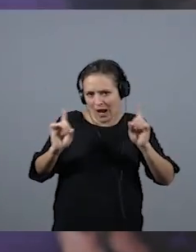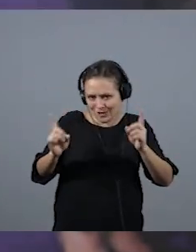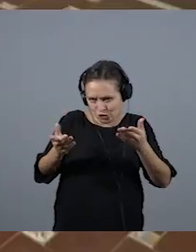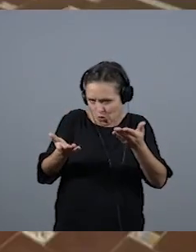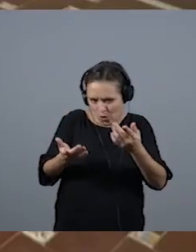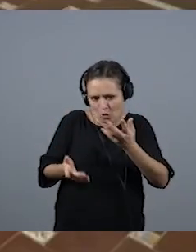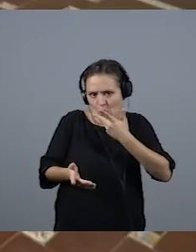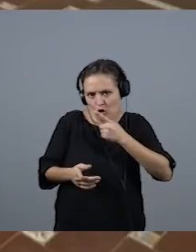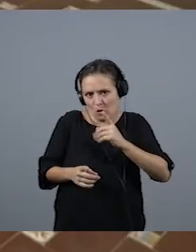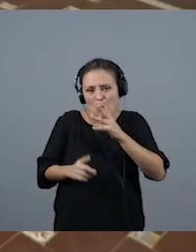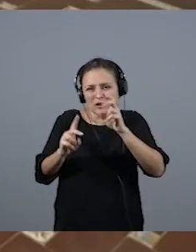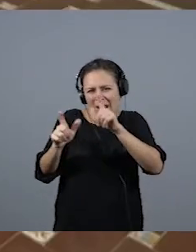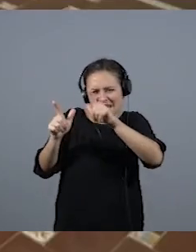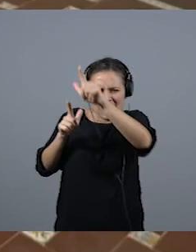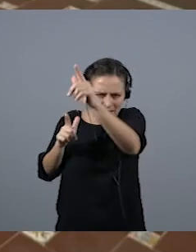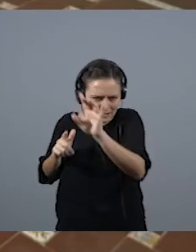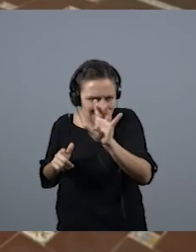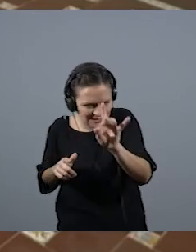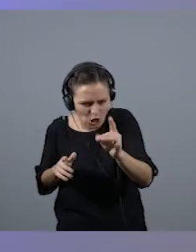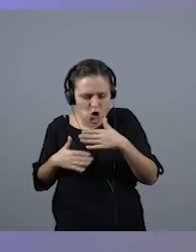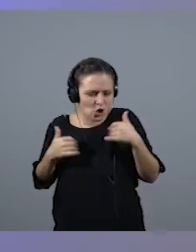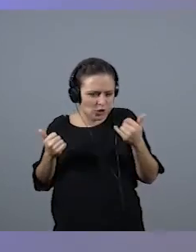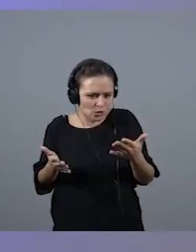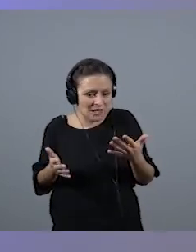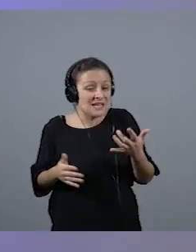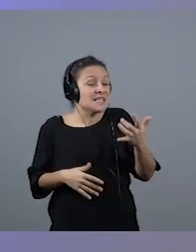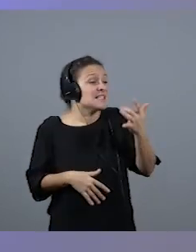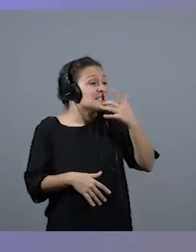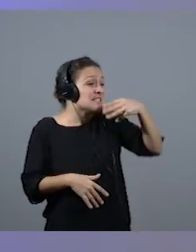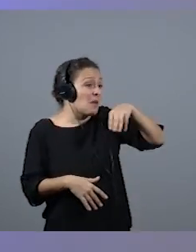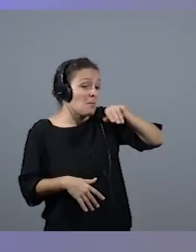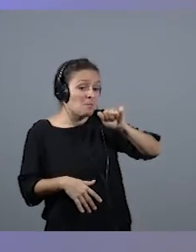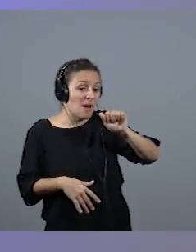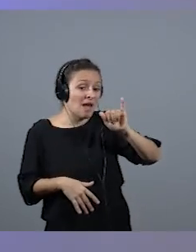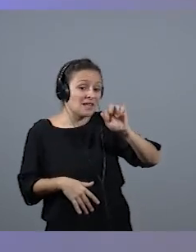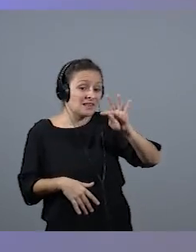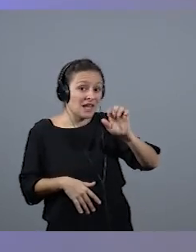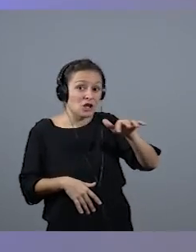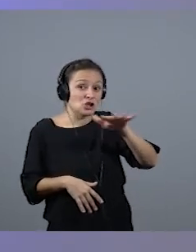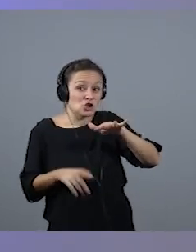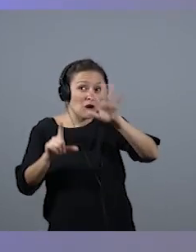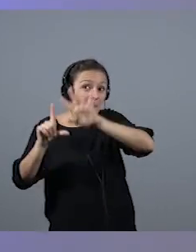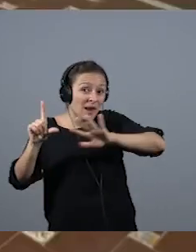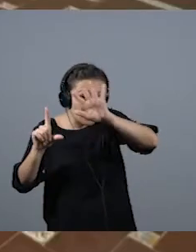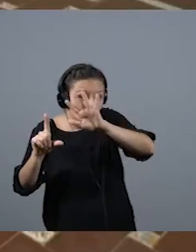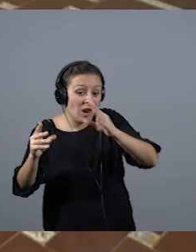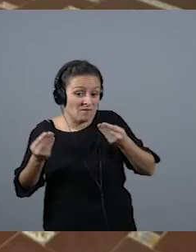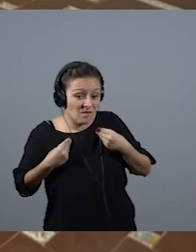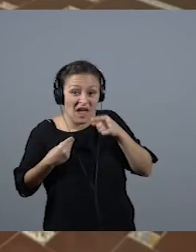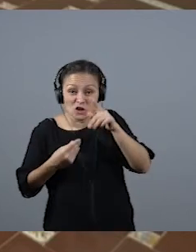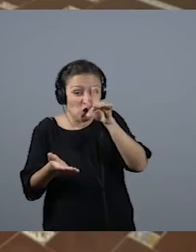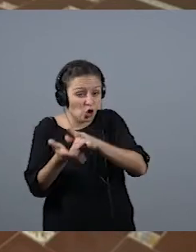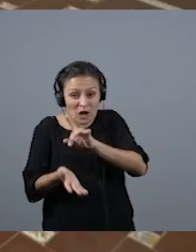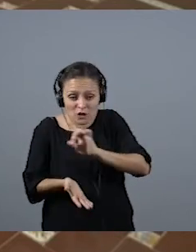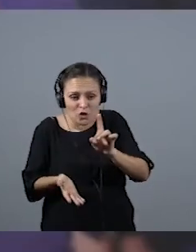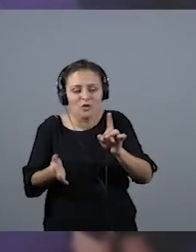lejanía y todo lo que tú quieras. Si Maite hubiera estado en la península, les juego lo que quieres, Raquel, que eso no lo hubiera pasado. Seguramente,